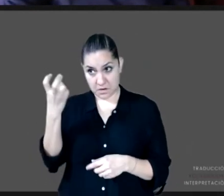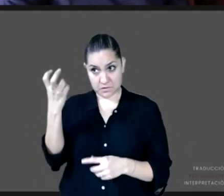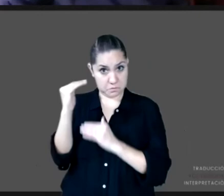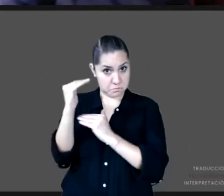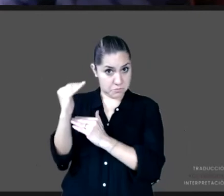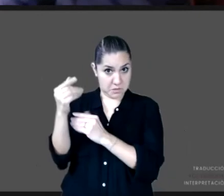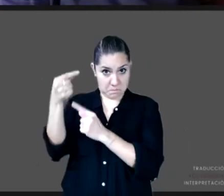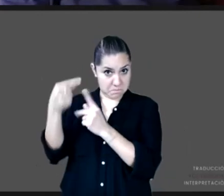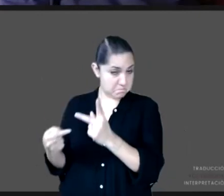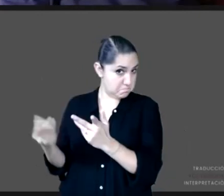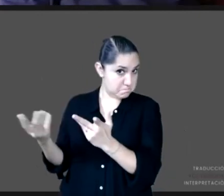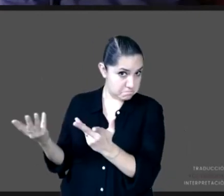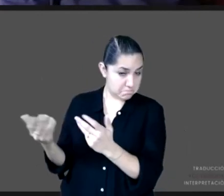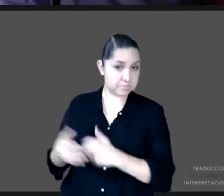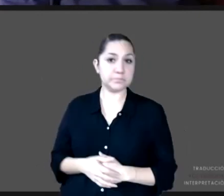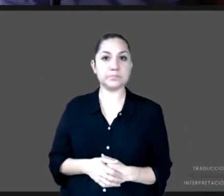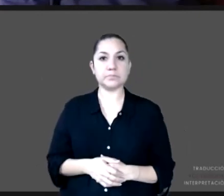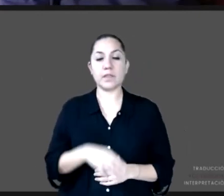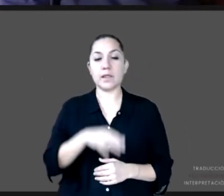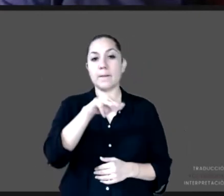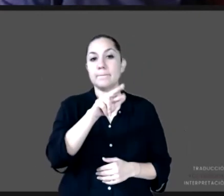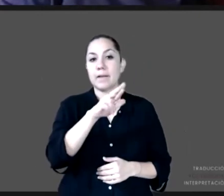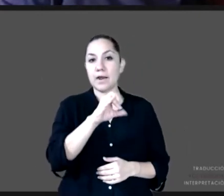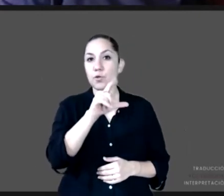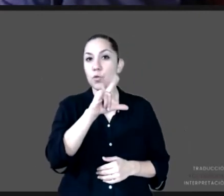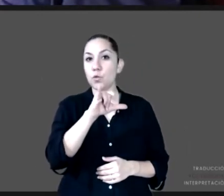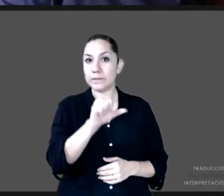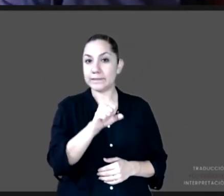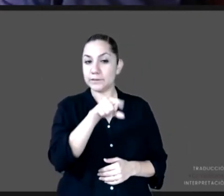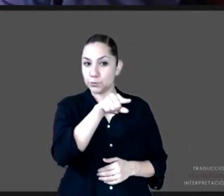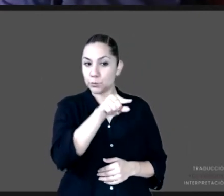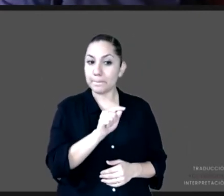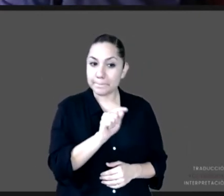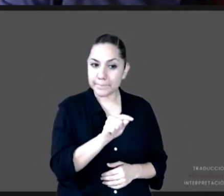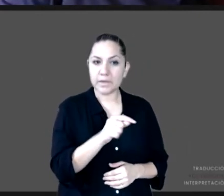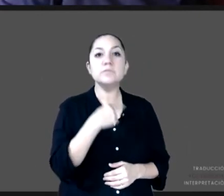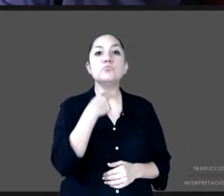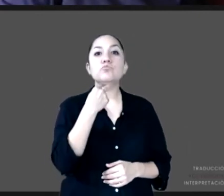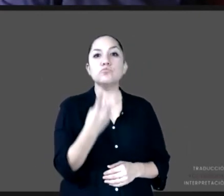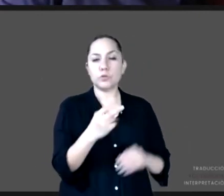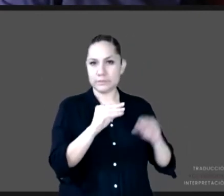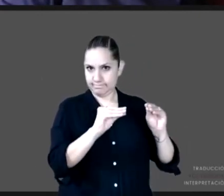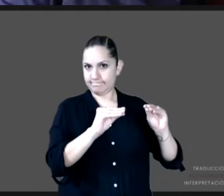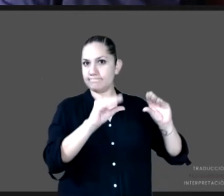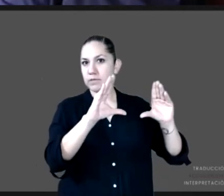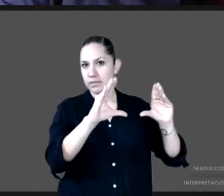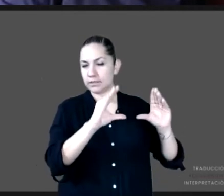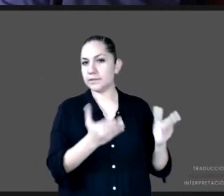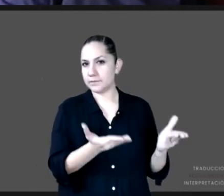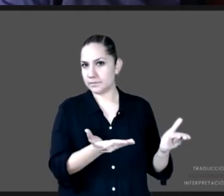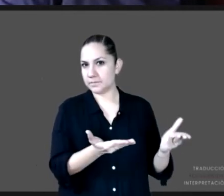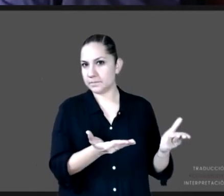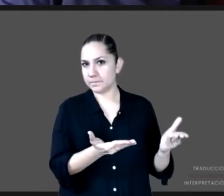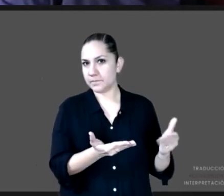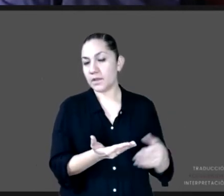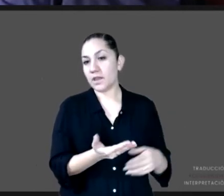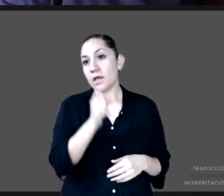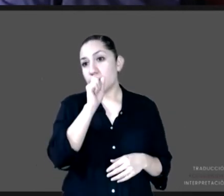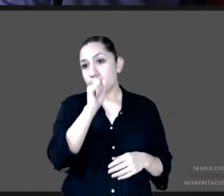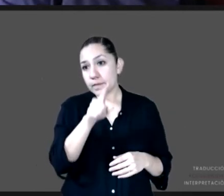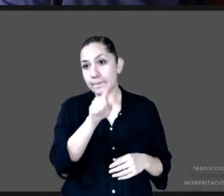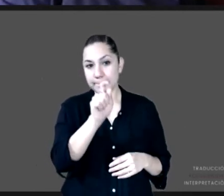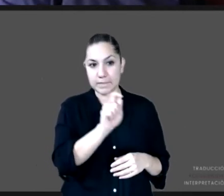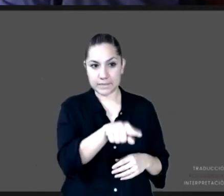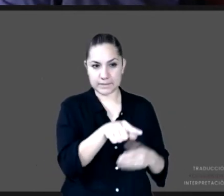Mario Luis Fuentes, tendrías que permitirte el uso del micrófono y ponernos el video, porque no te tenemos